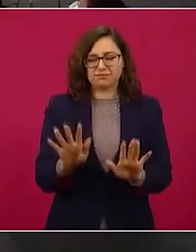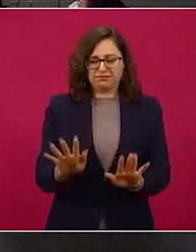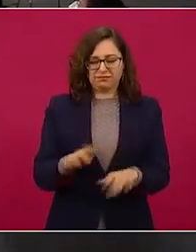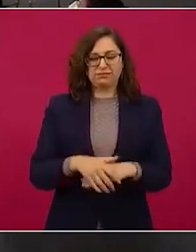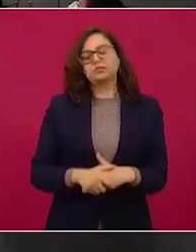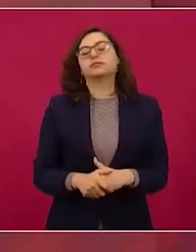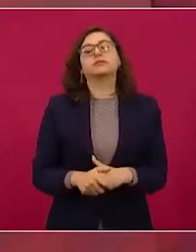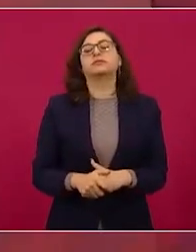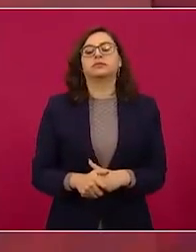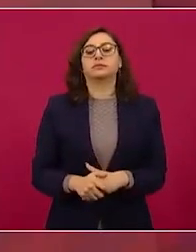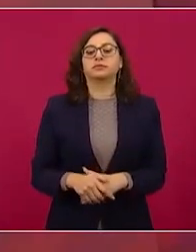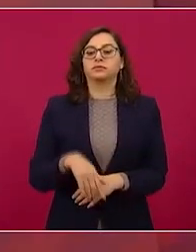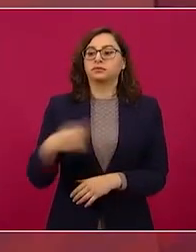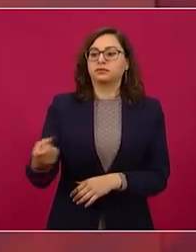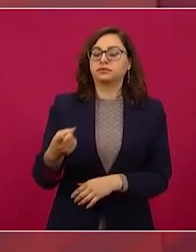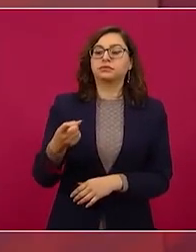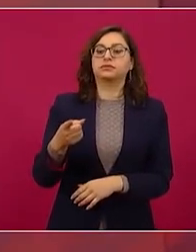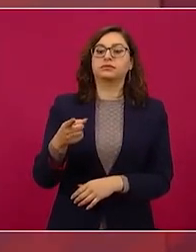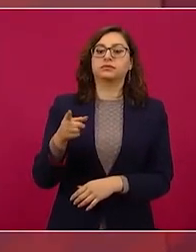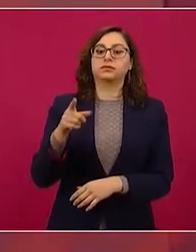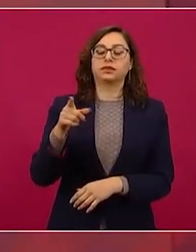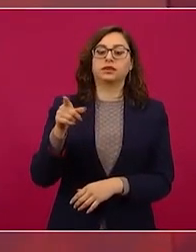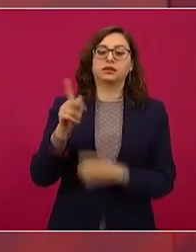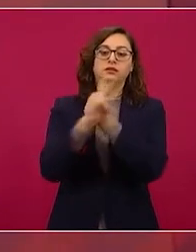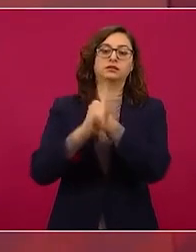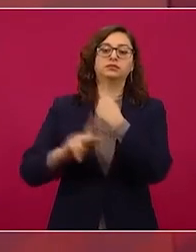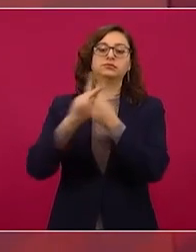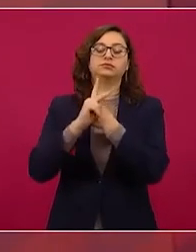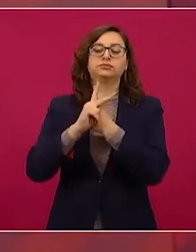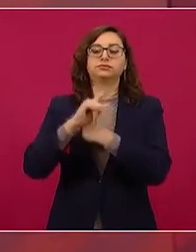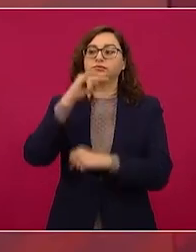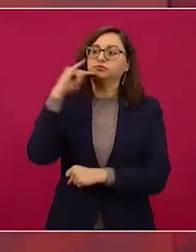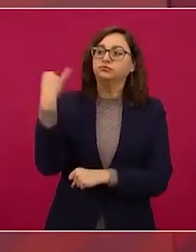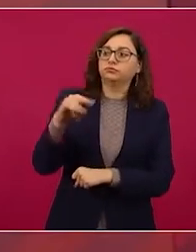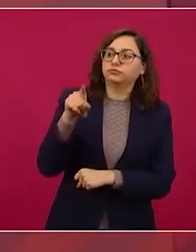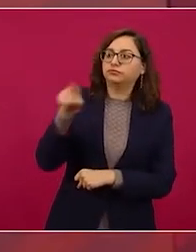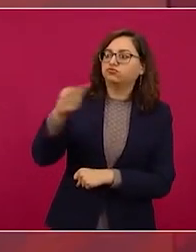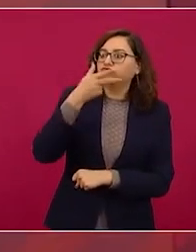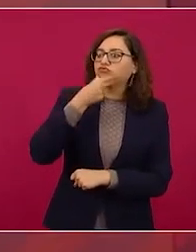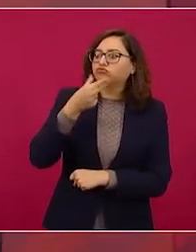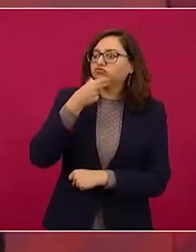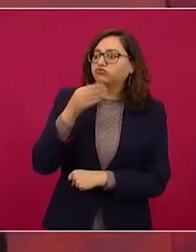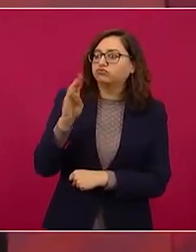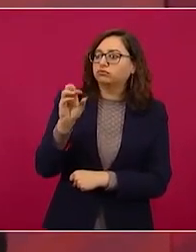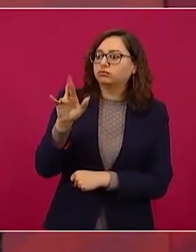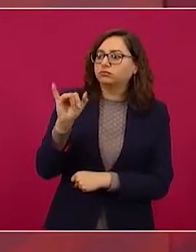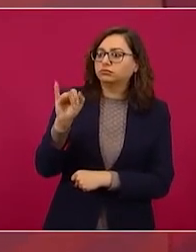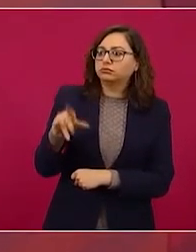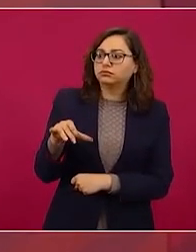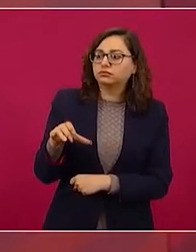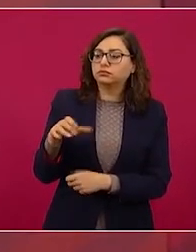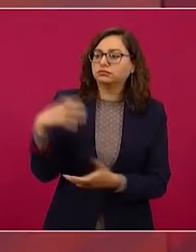gusto lo del triunfo de Boric en Chile, fue algo